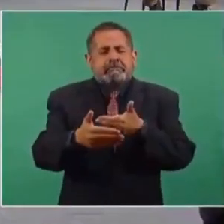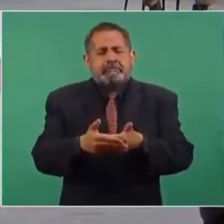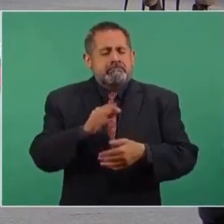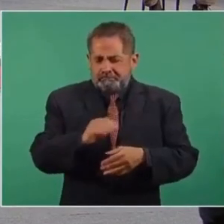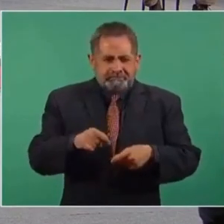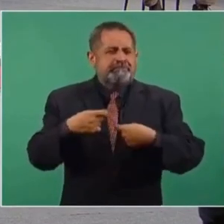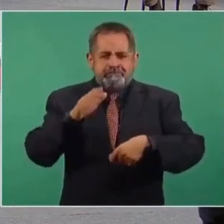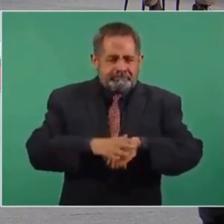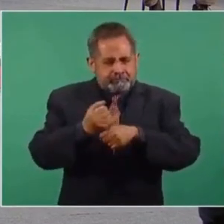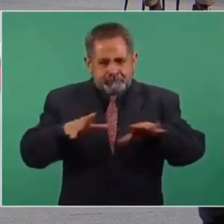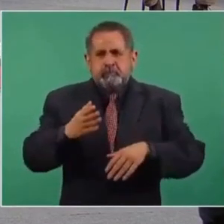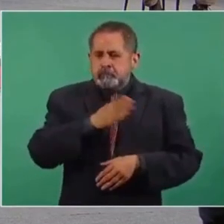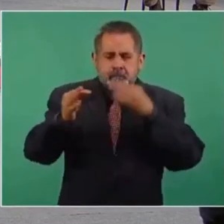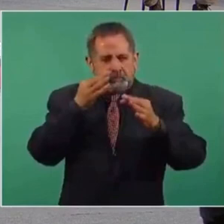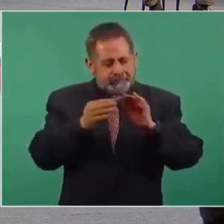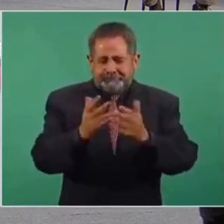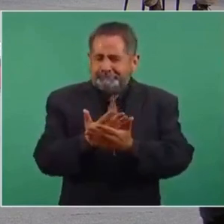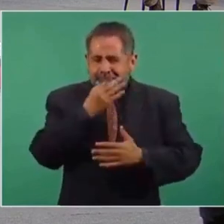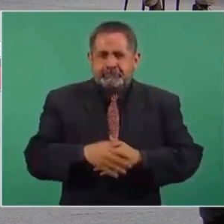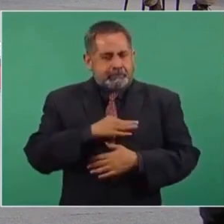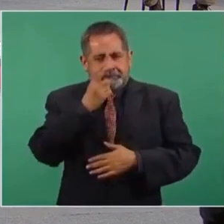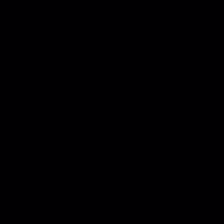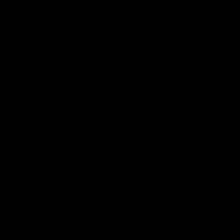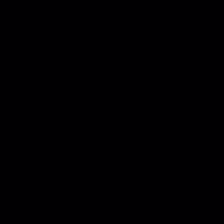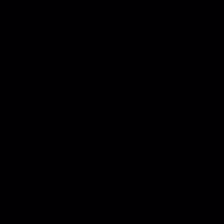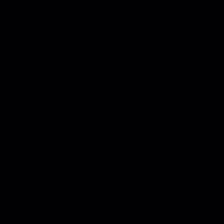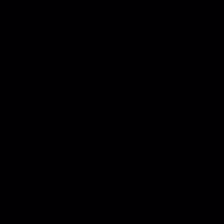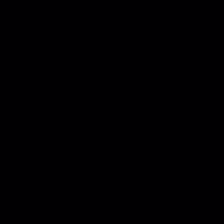más información y buenas noticias. Eso es lo que puedo decir.